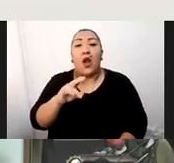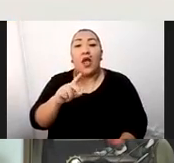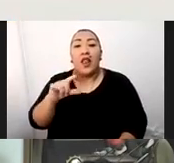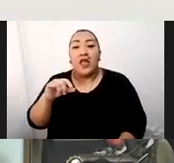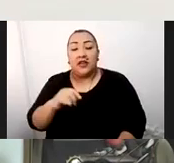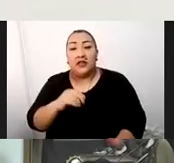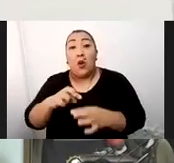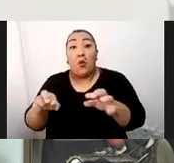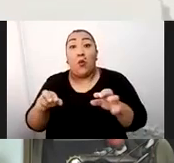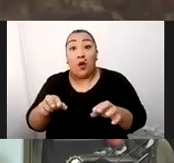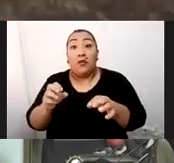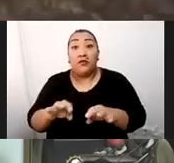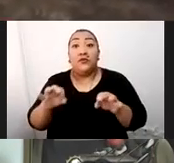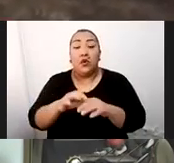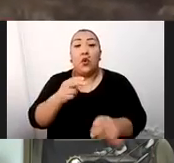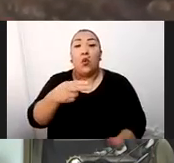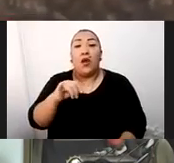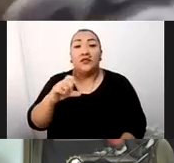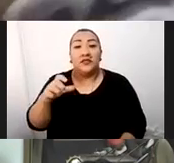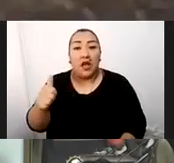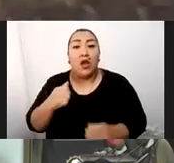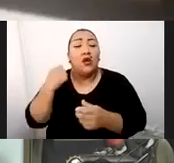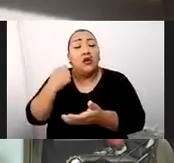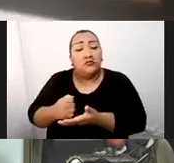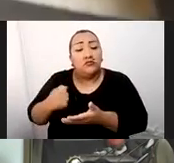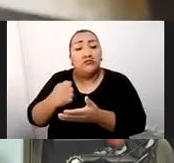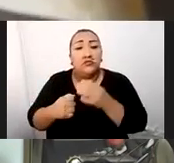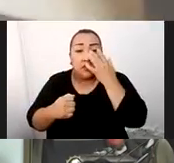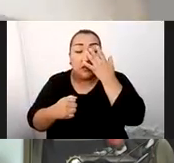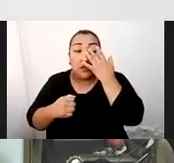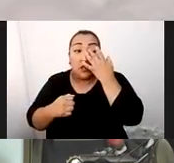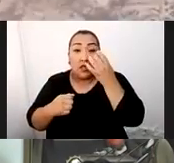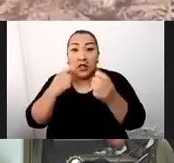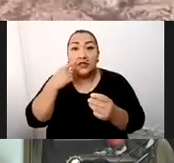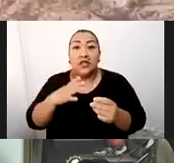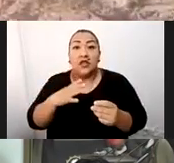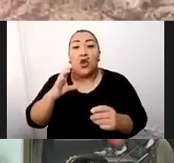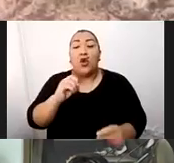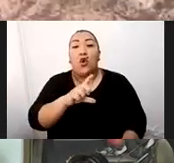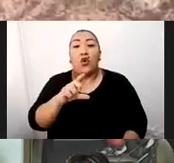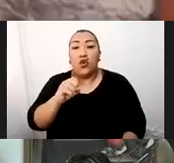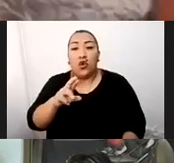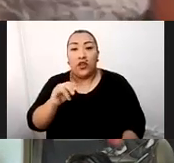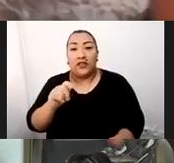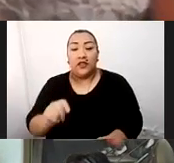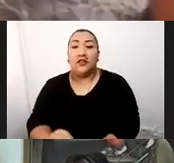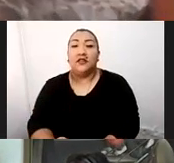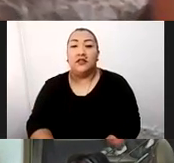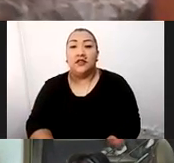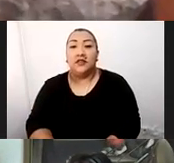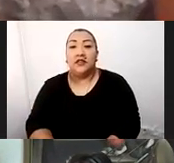Mítico de Guasao, la Peregrinación al Señor de Coilloriti. Visita